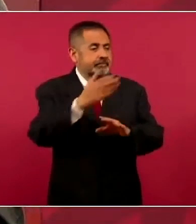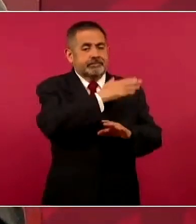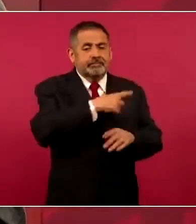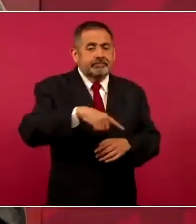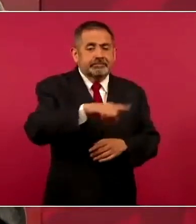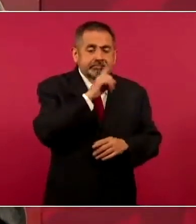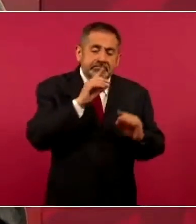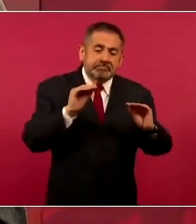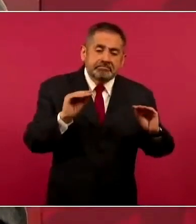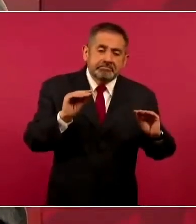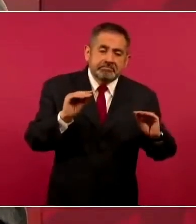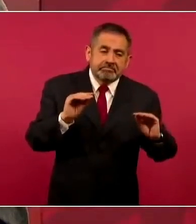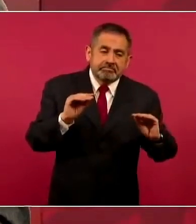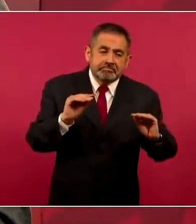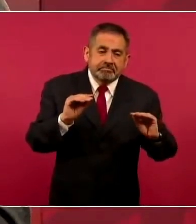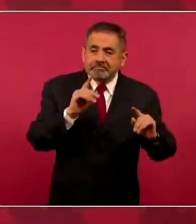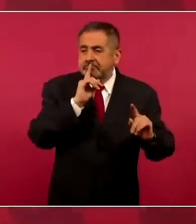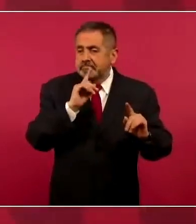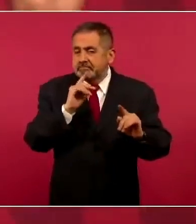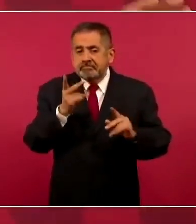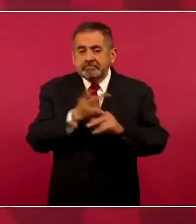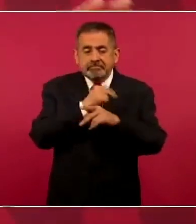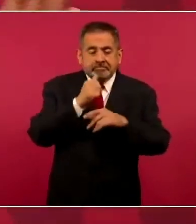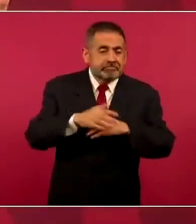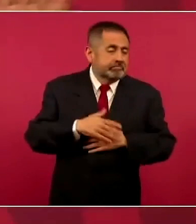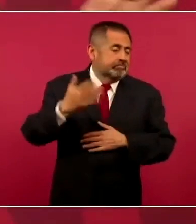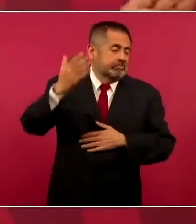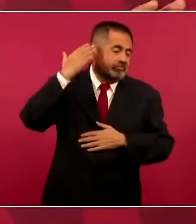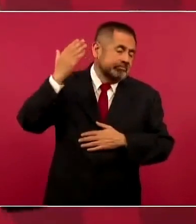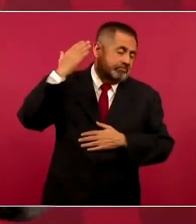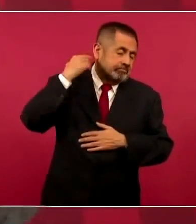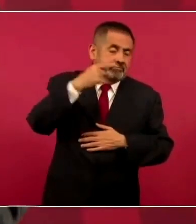las conferencias.